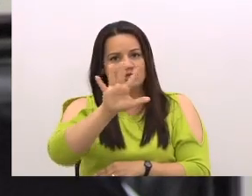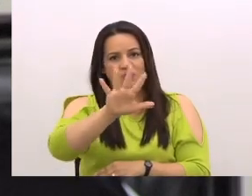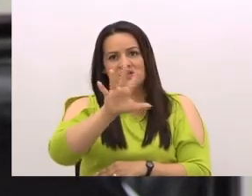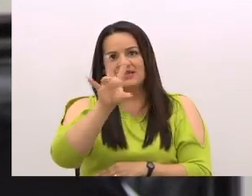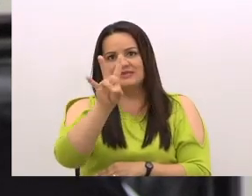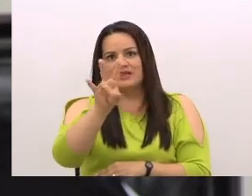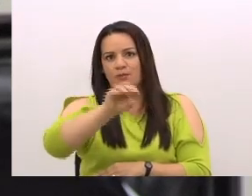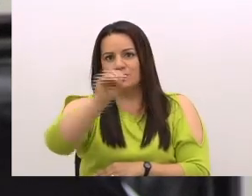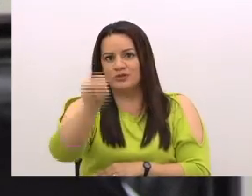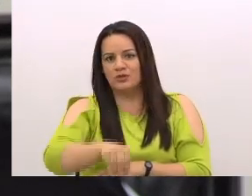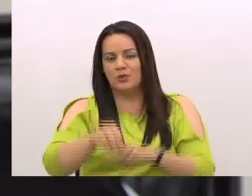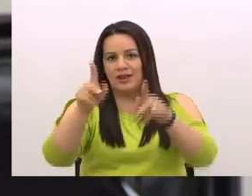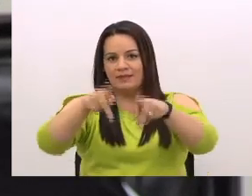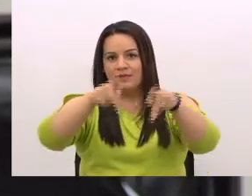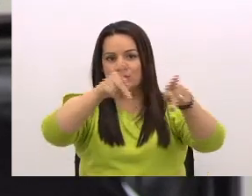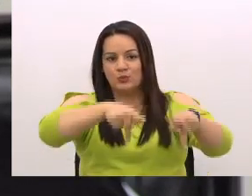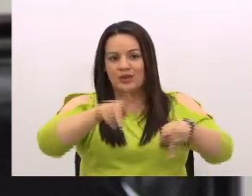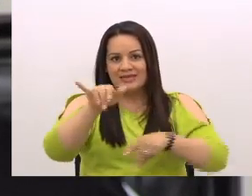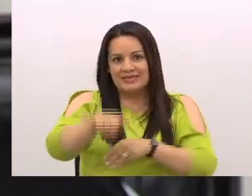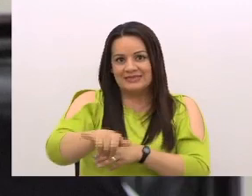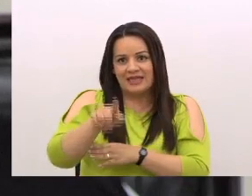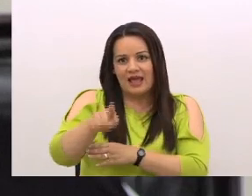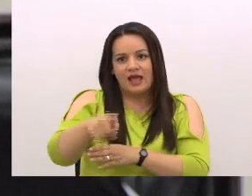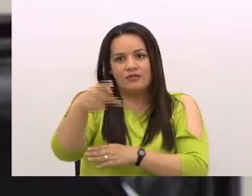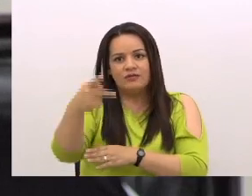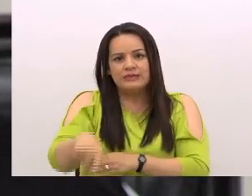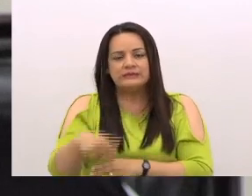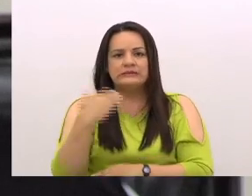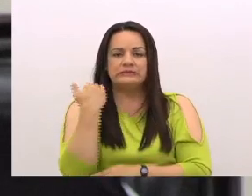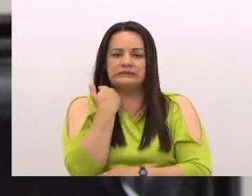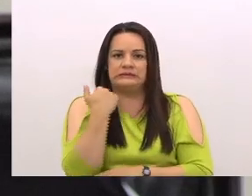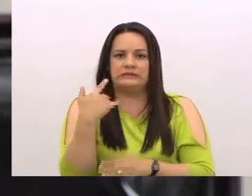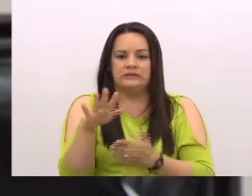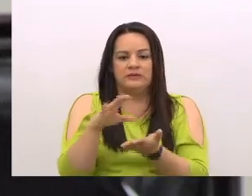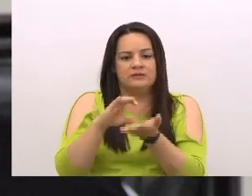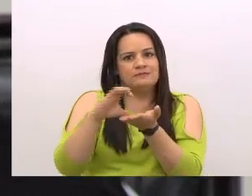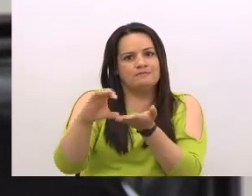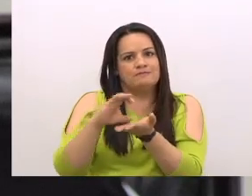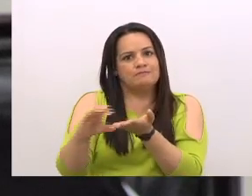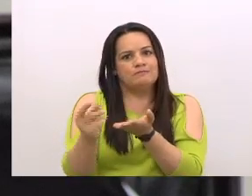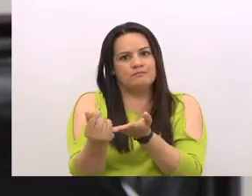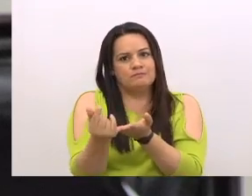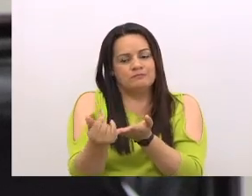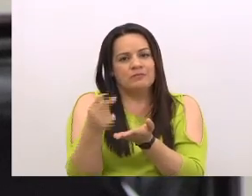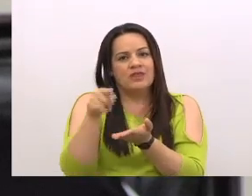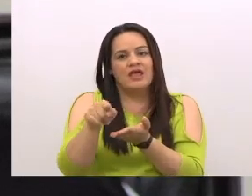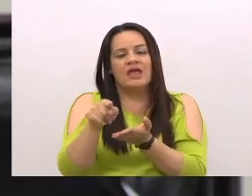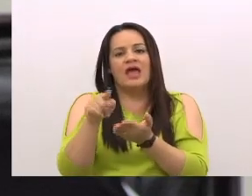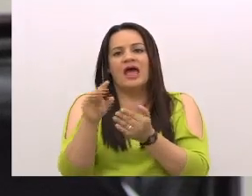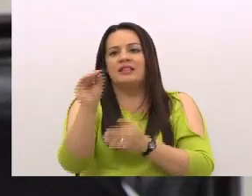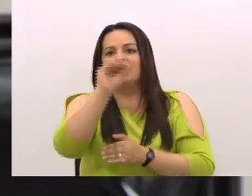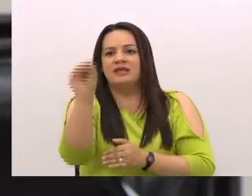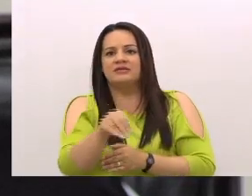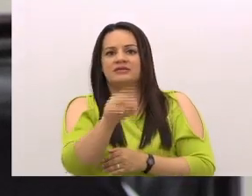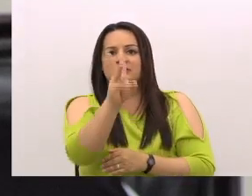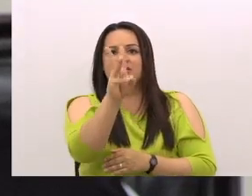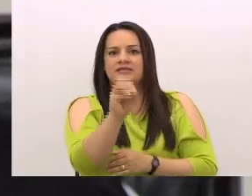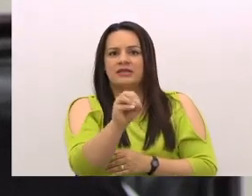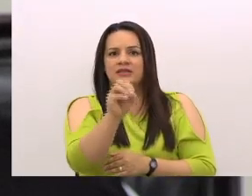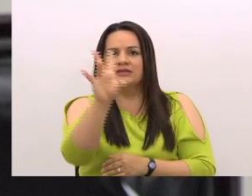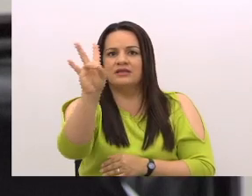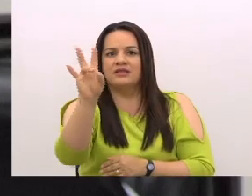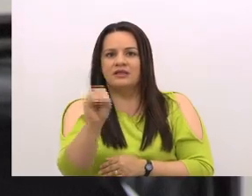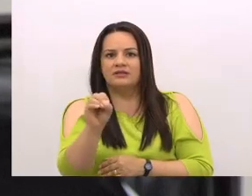y las personas que están arriesgando capital a tasas del 60, 70% y por qué no